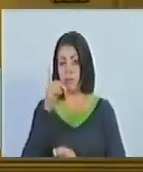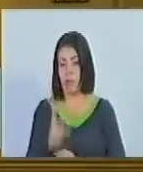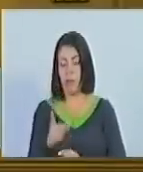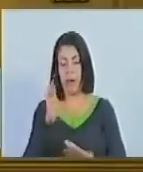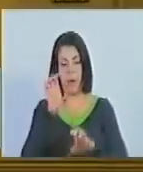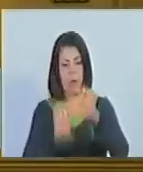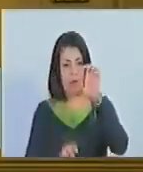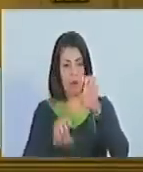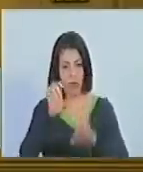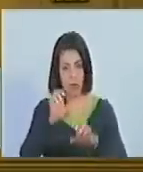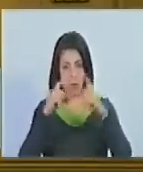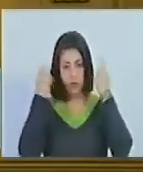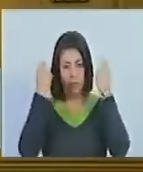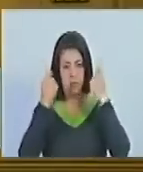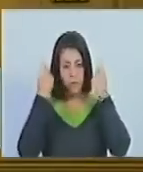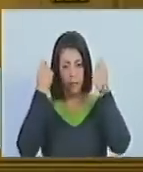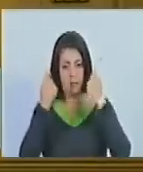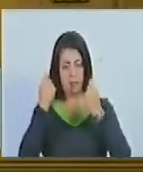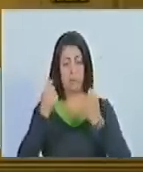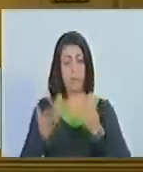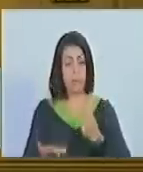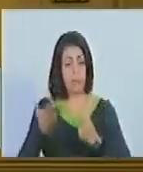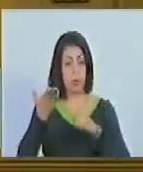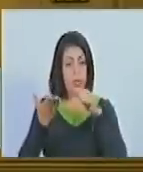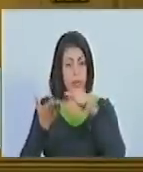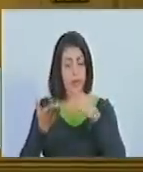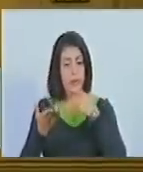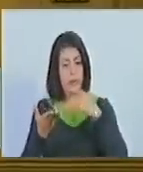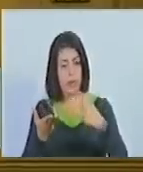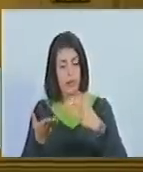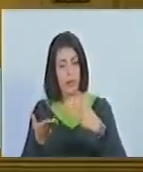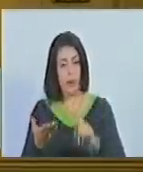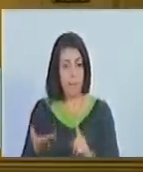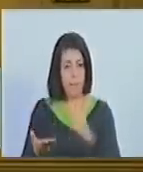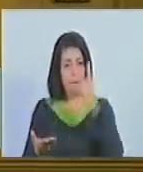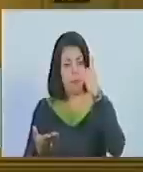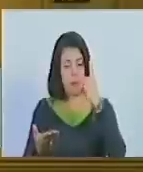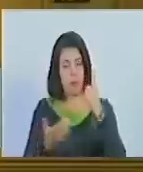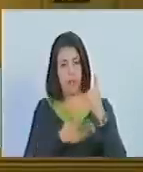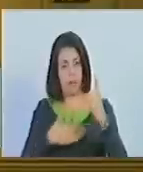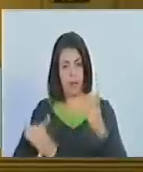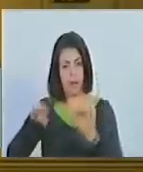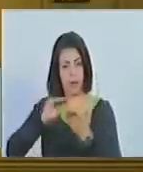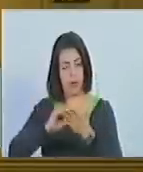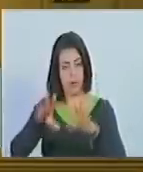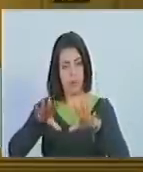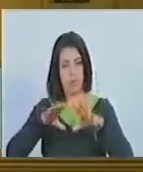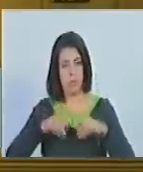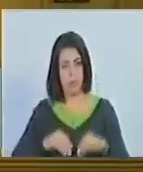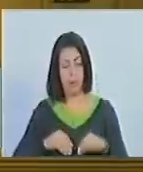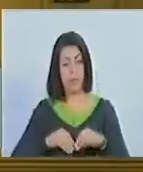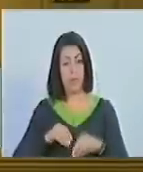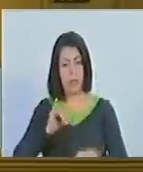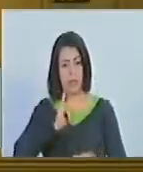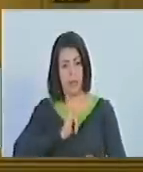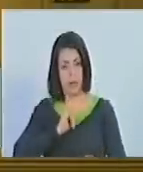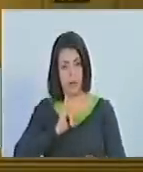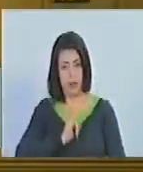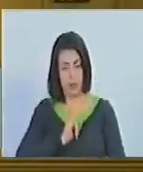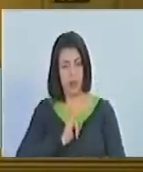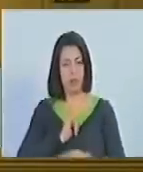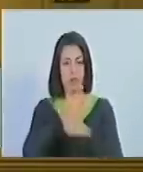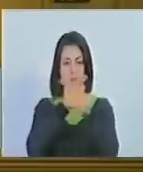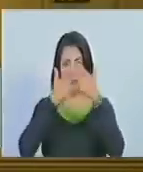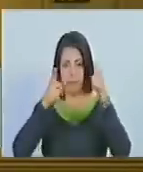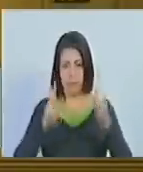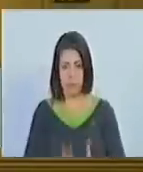estudiado promovido y exaltado como el primer intento de reconocimiento de la identidad la